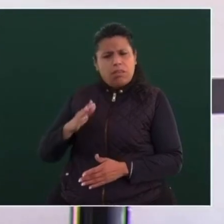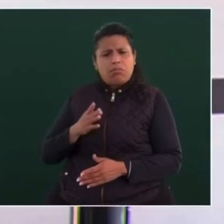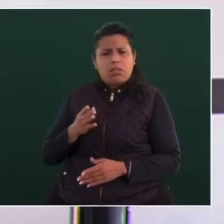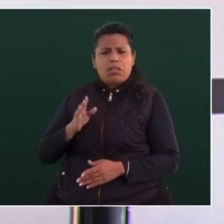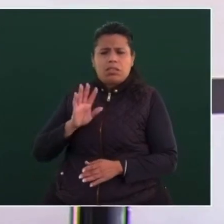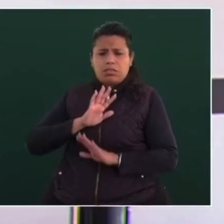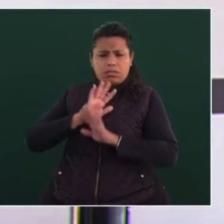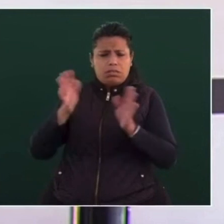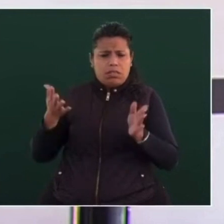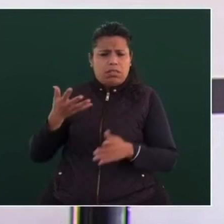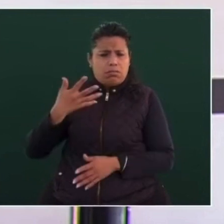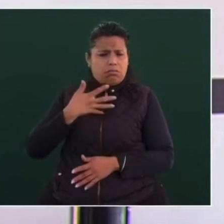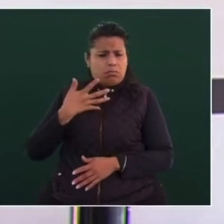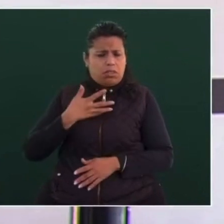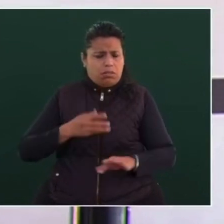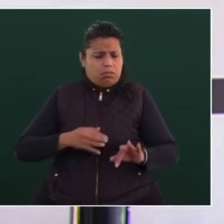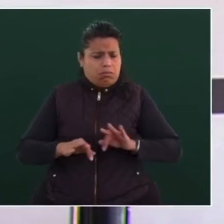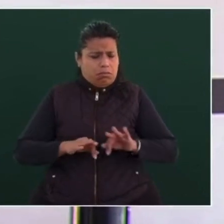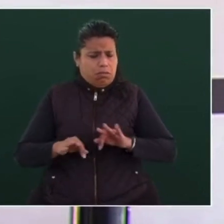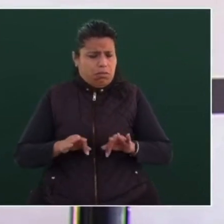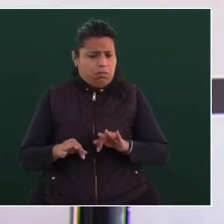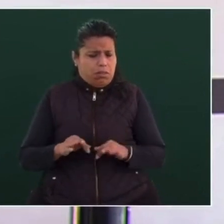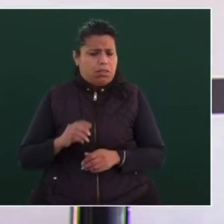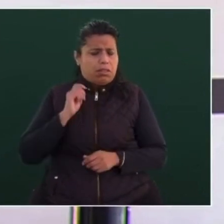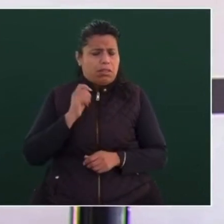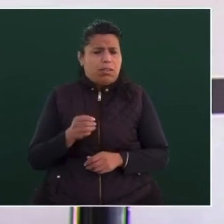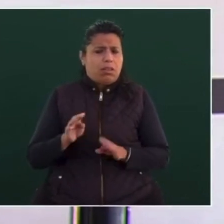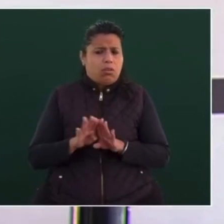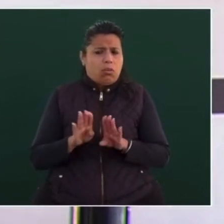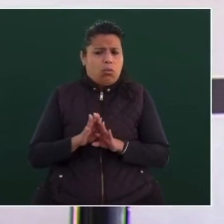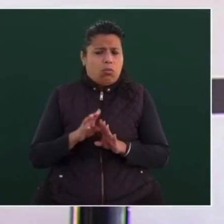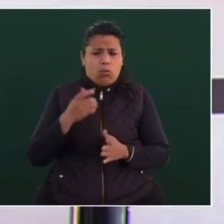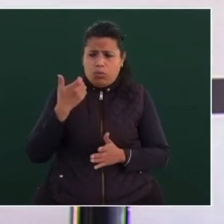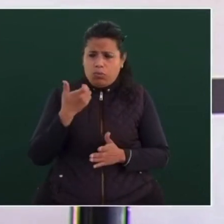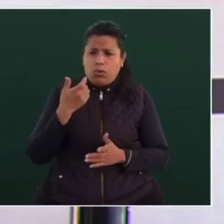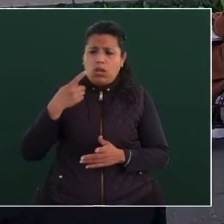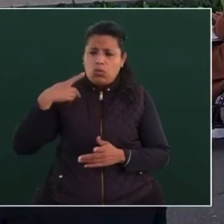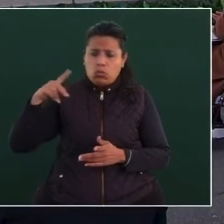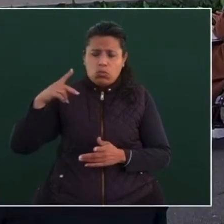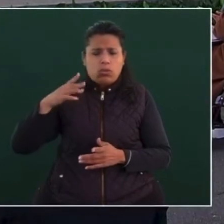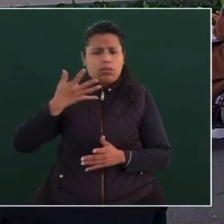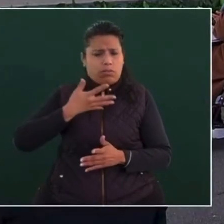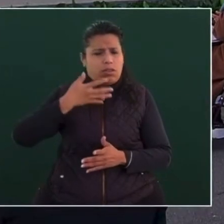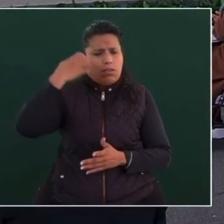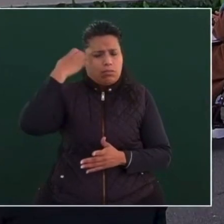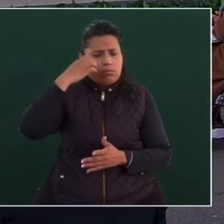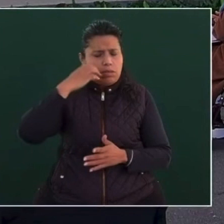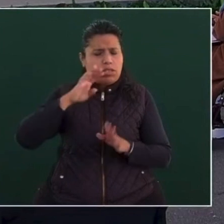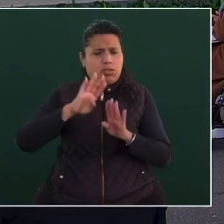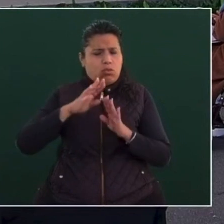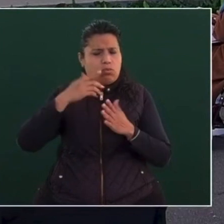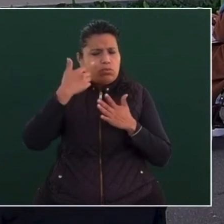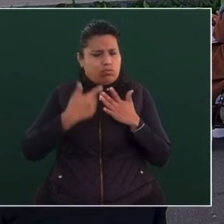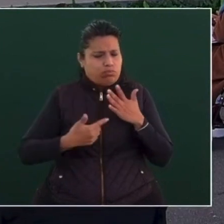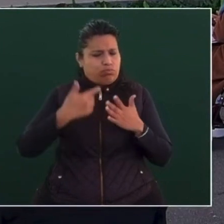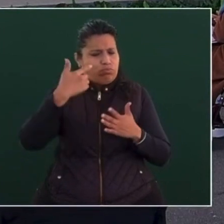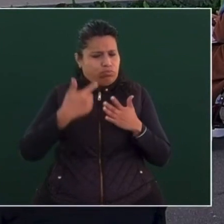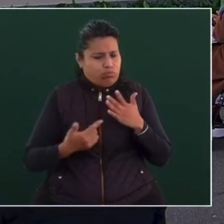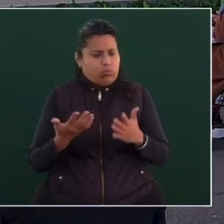que tienen que ver con las finanzas públicas, con